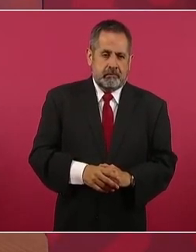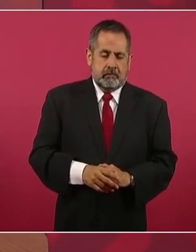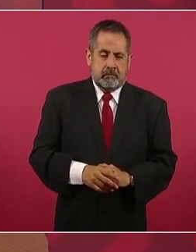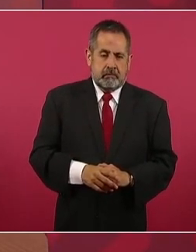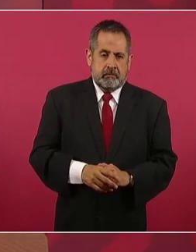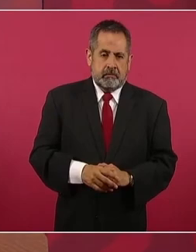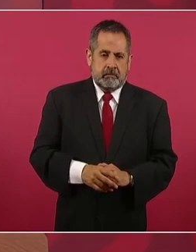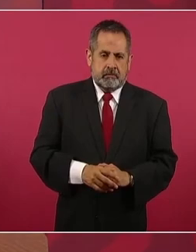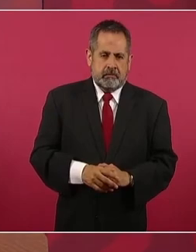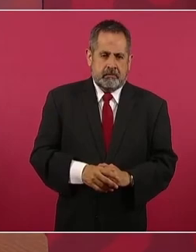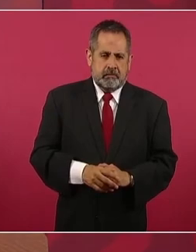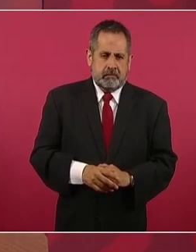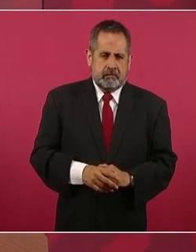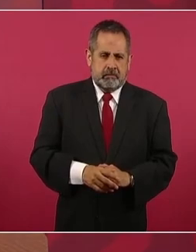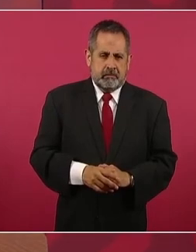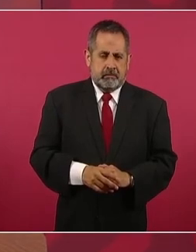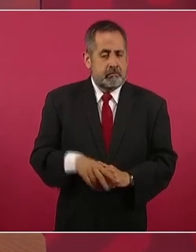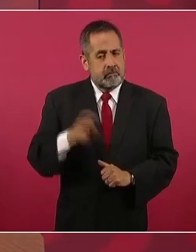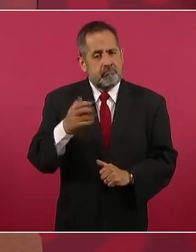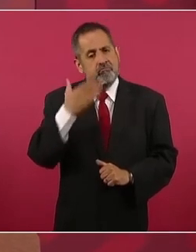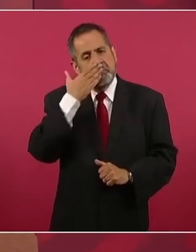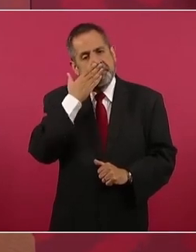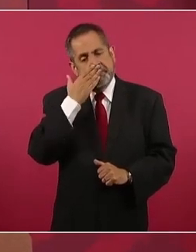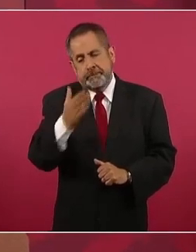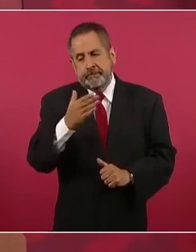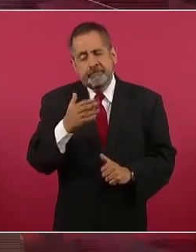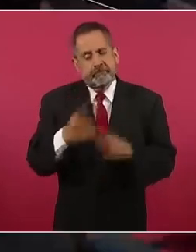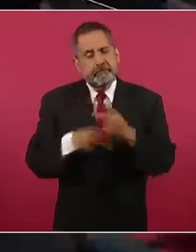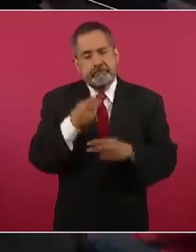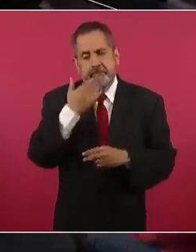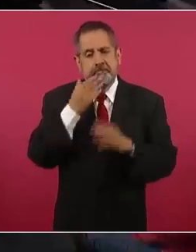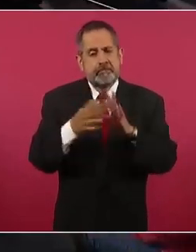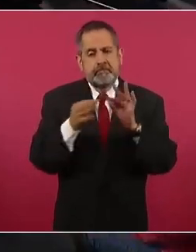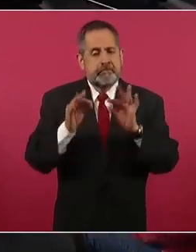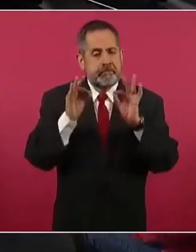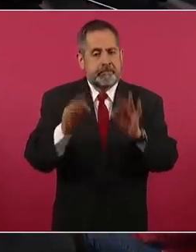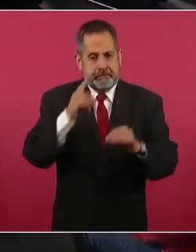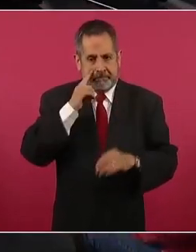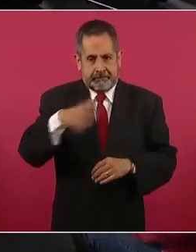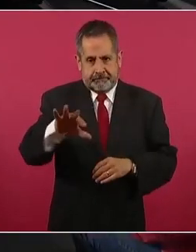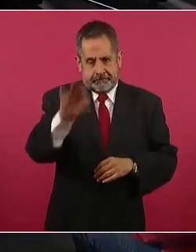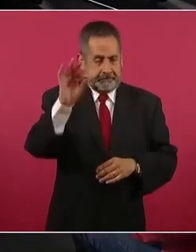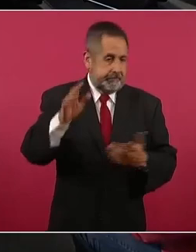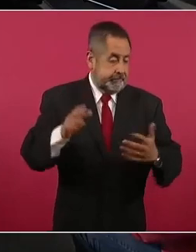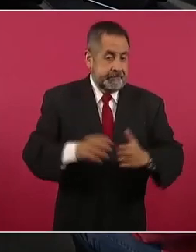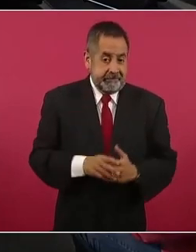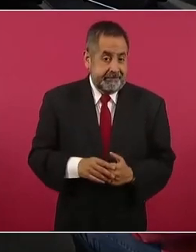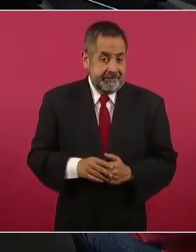Ese es un buen ejercicio Porque pues antes